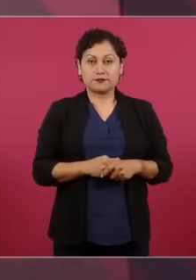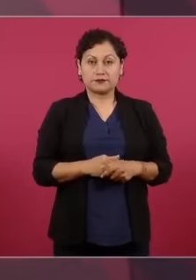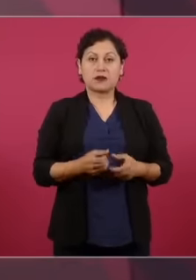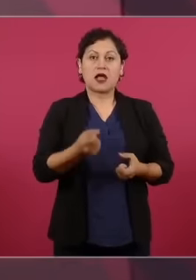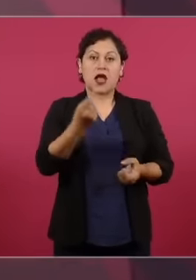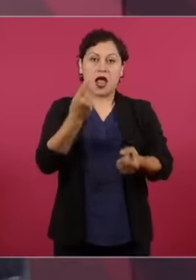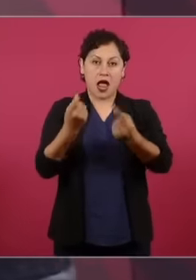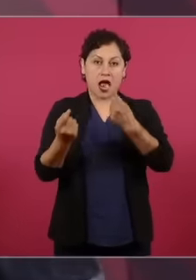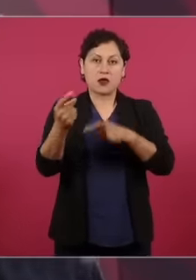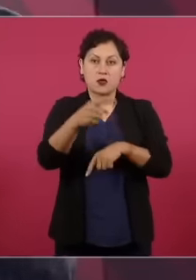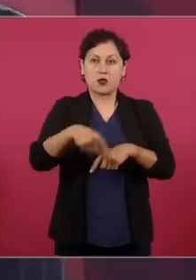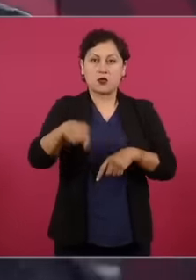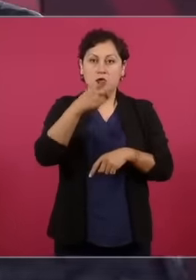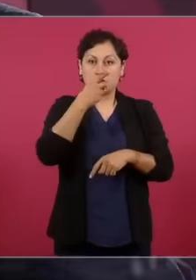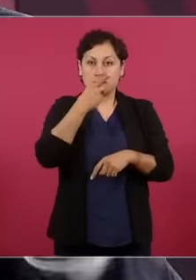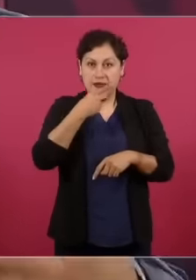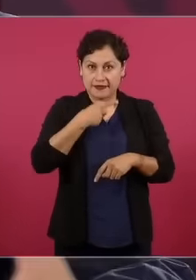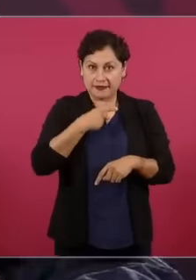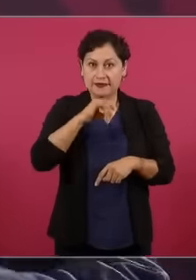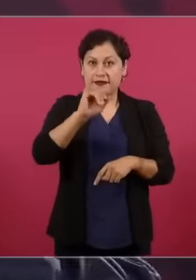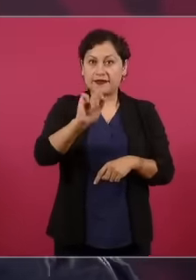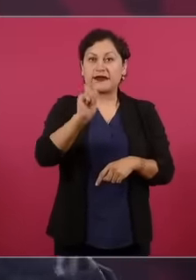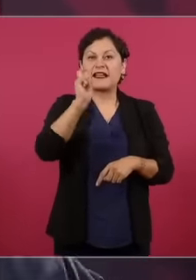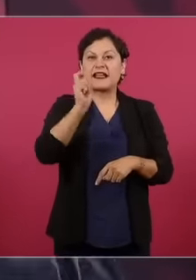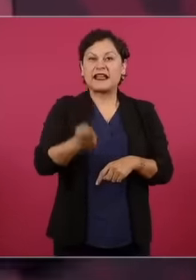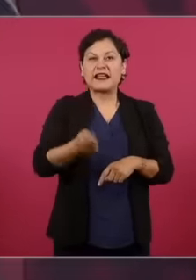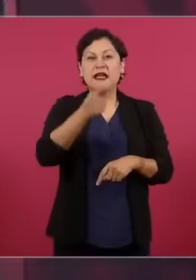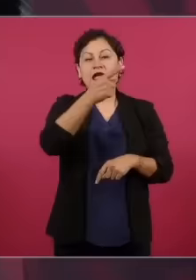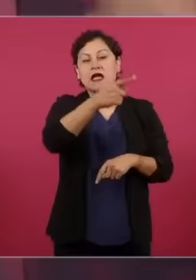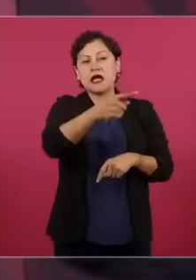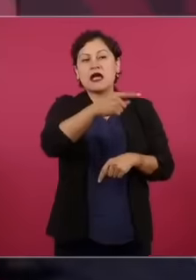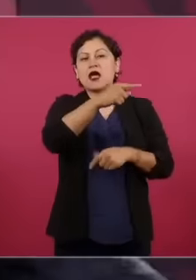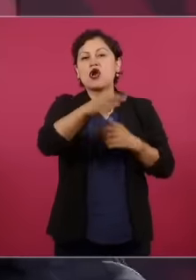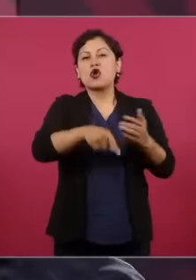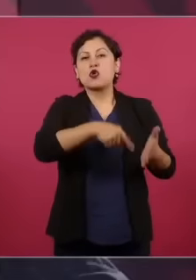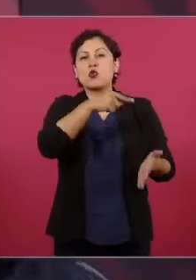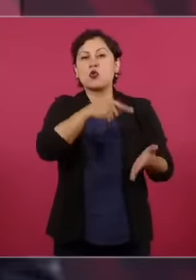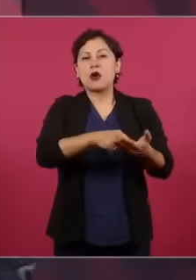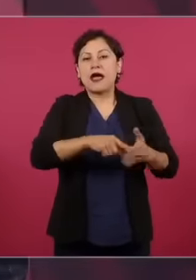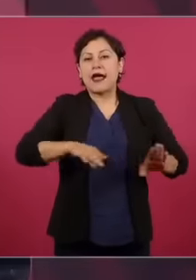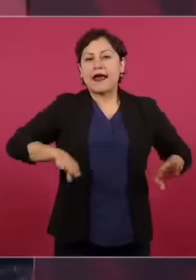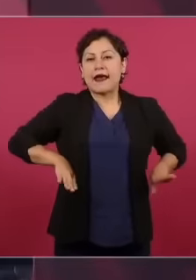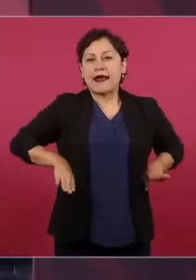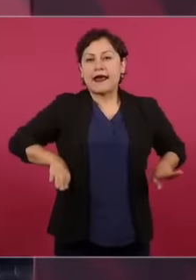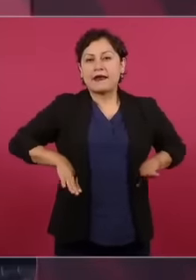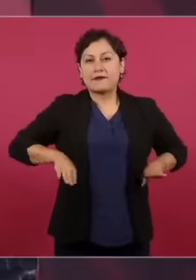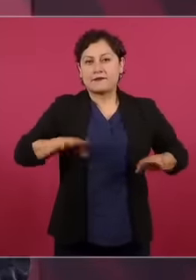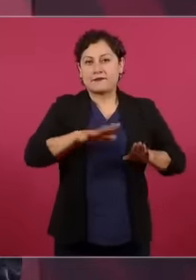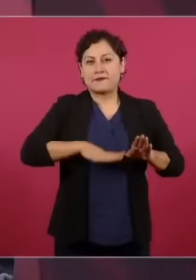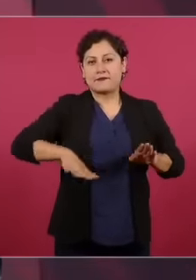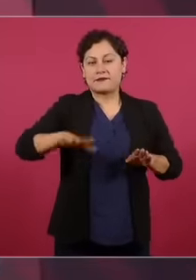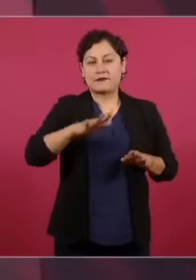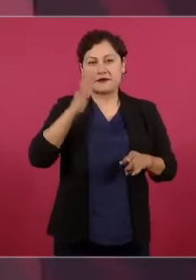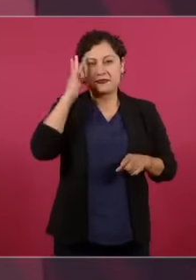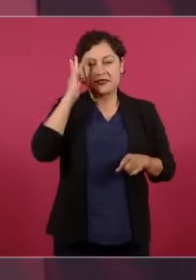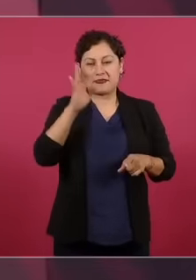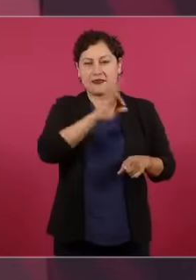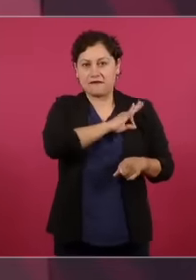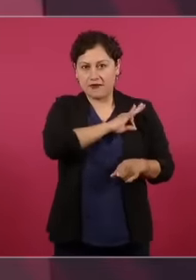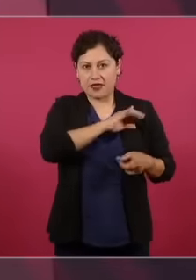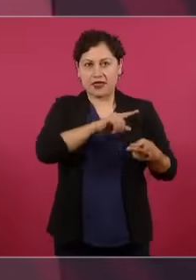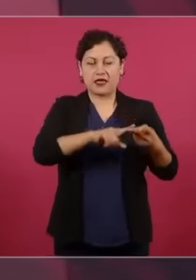Polanco en Las Lomas se fueron a dormir porque acuérdense que a las 6 de la tarde